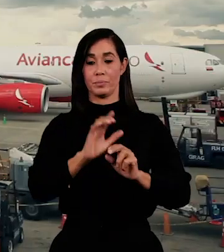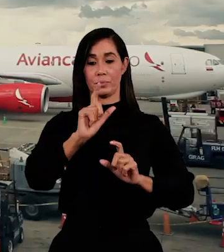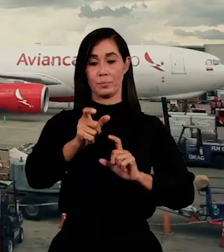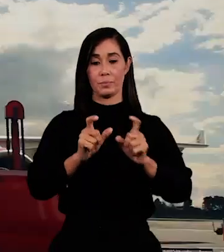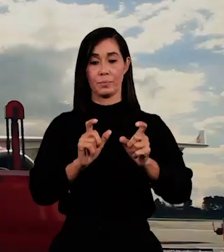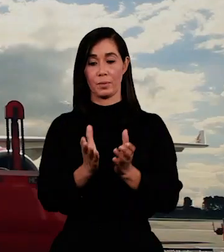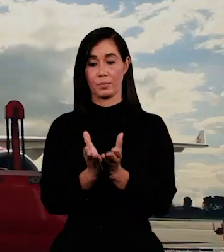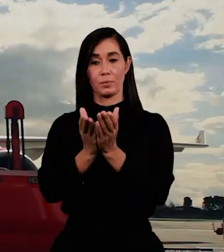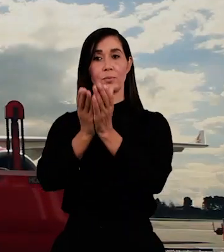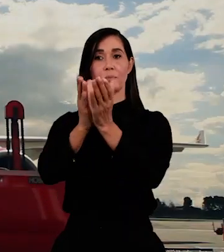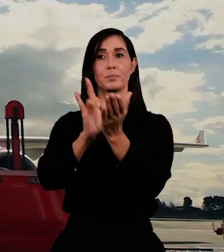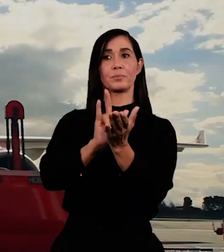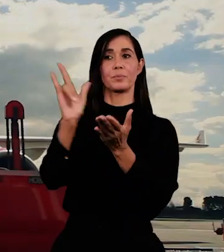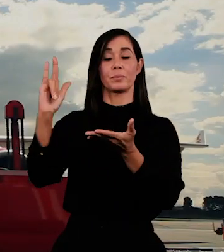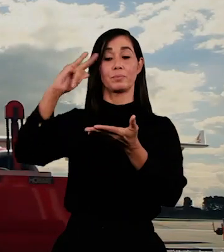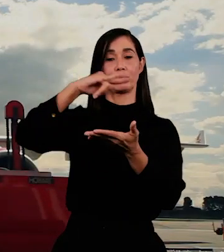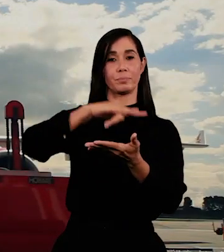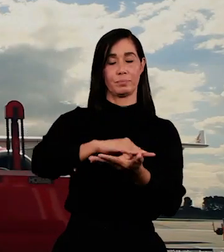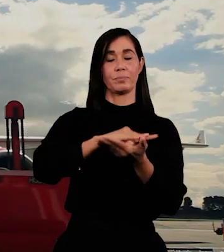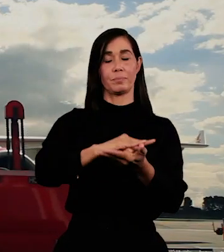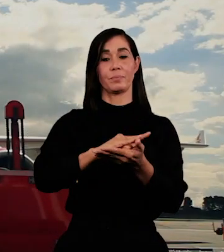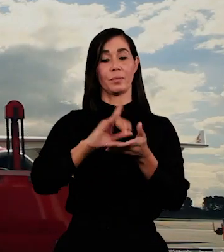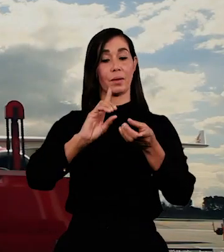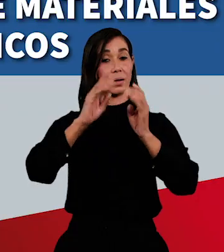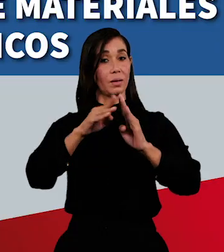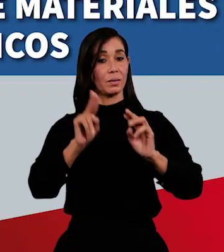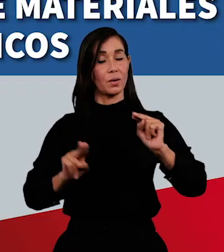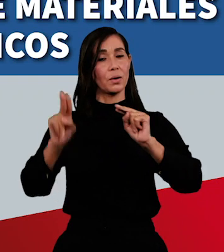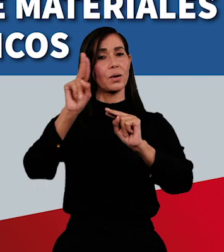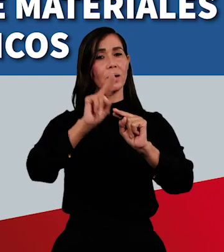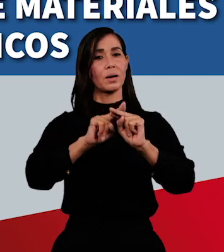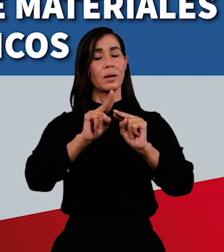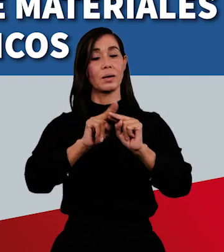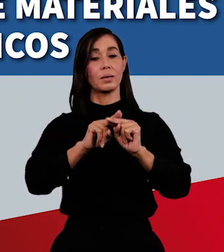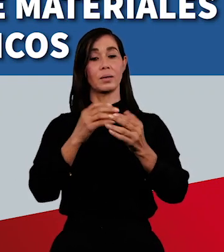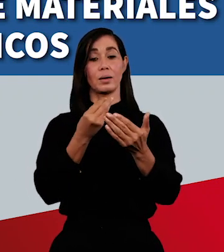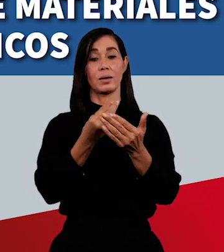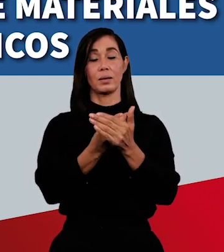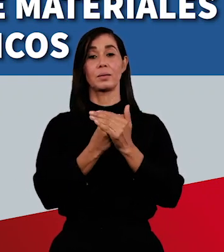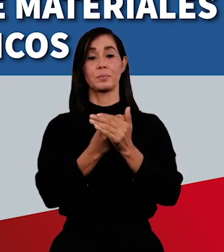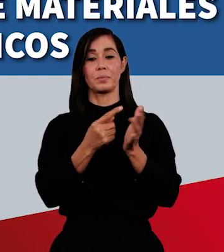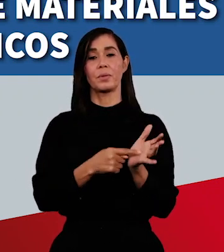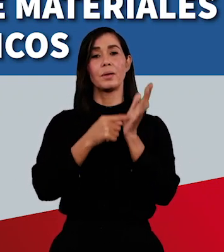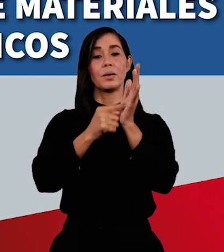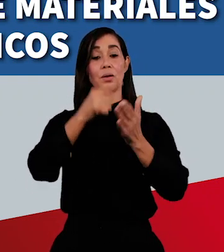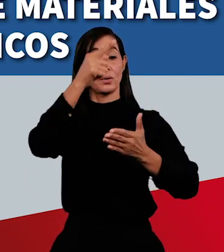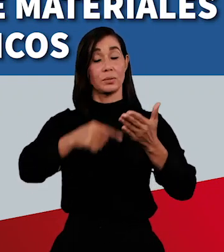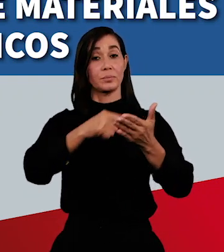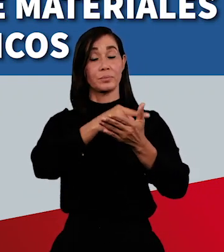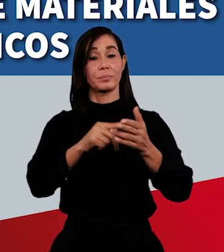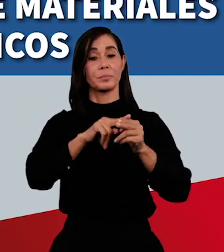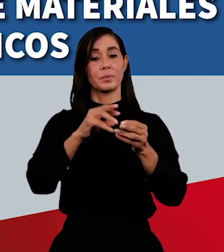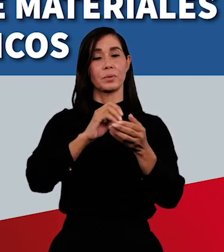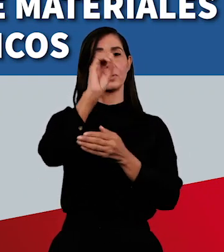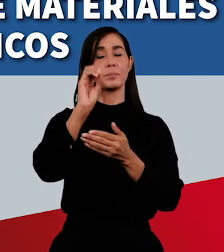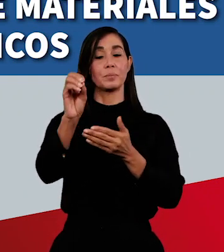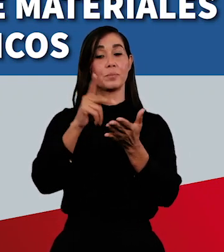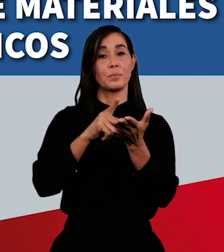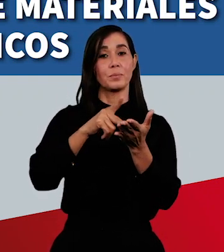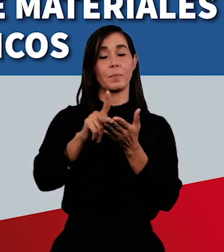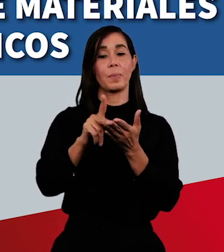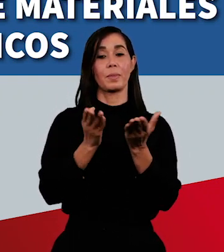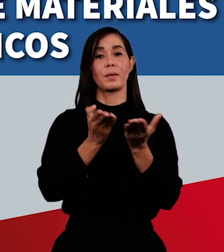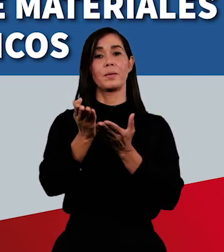carga de mercancías por nuestros puertos y aeropuertos. La Dirección General de Impuestos Internos dispuso la suspensión temporal